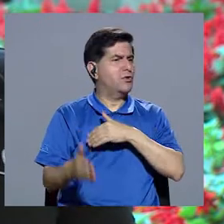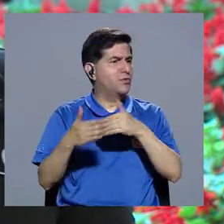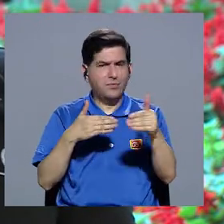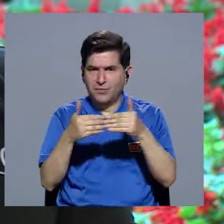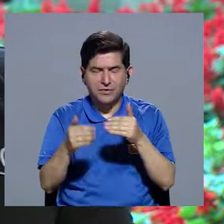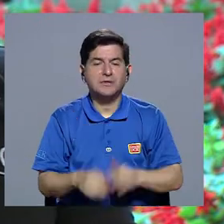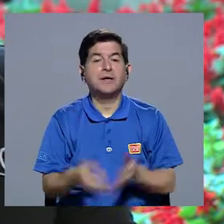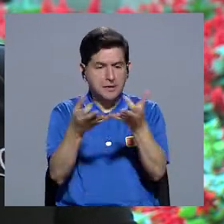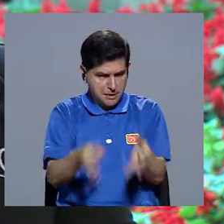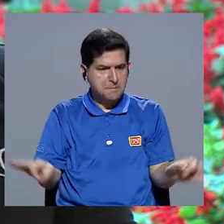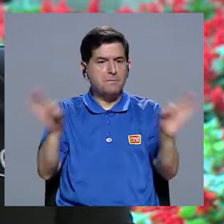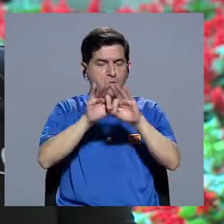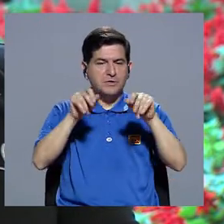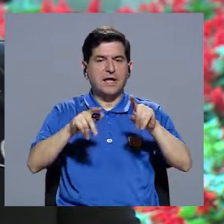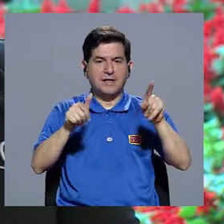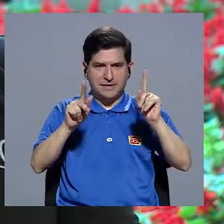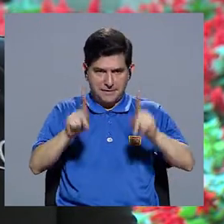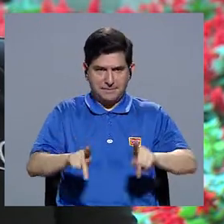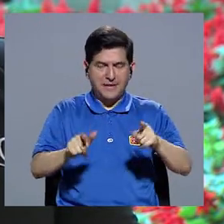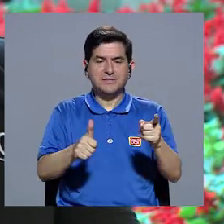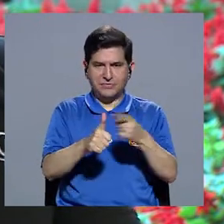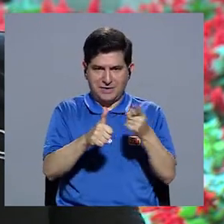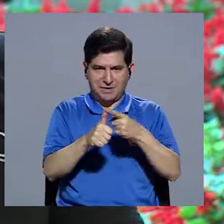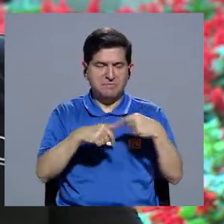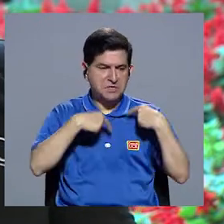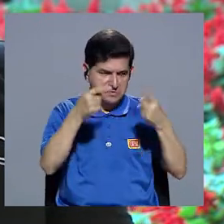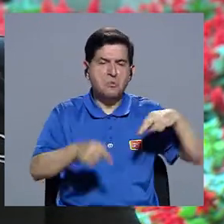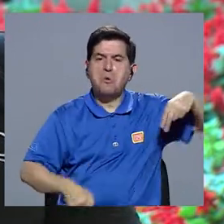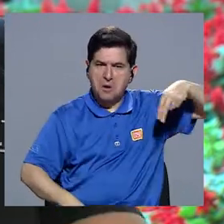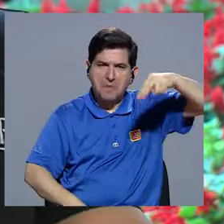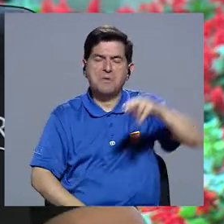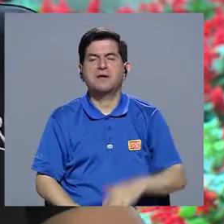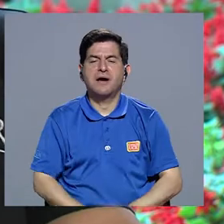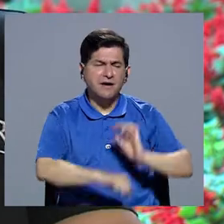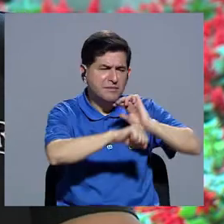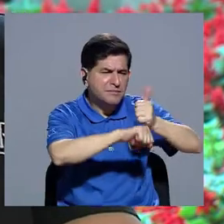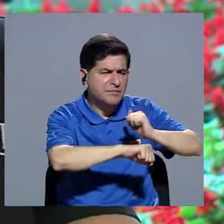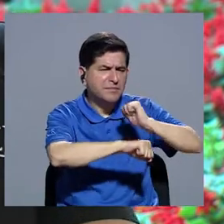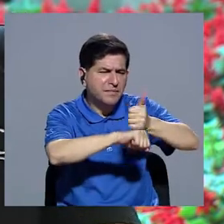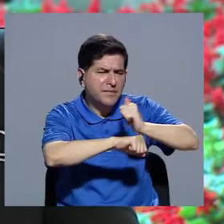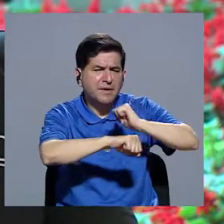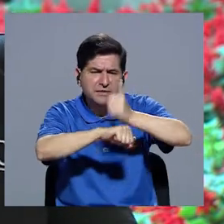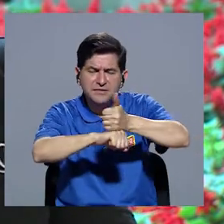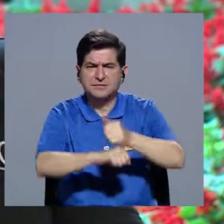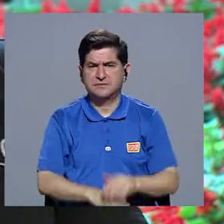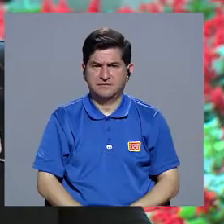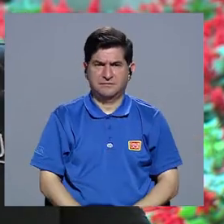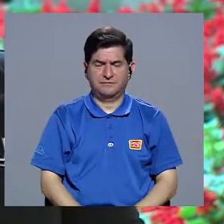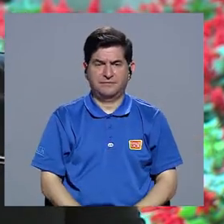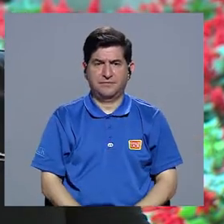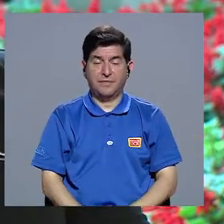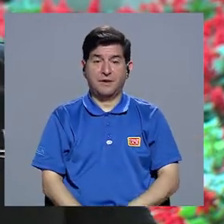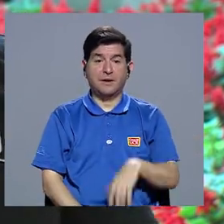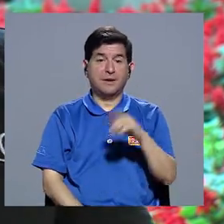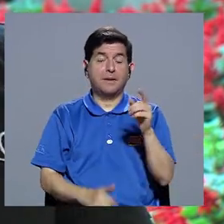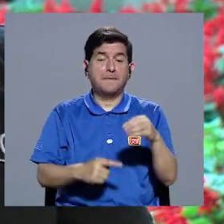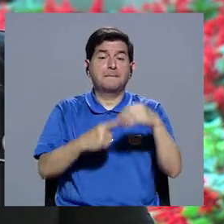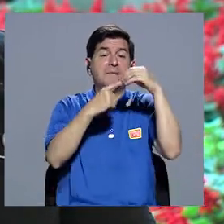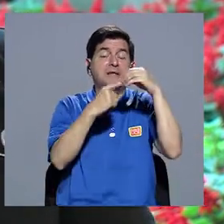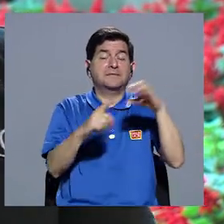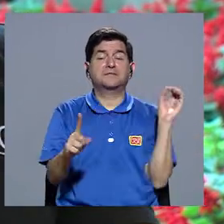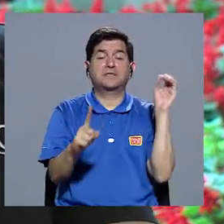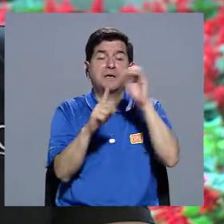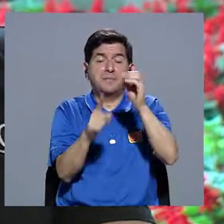importante, ¿verdad?, que la persona tenga la iniciativa de por lo menos salir a caminar un poquitito e ir implementando, pues, esto. Uno de los principales